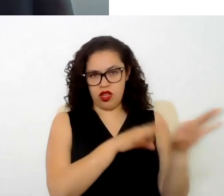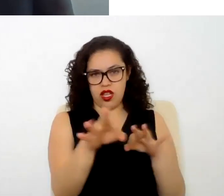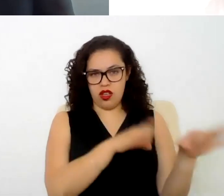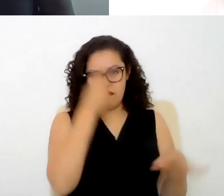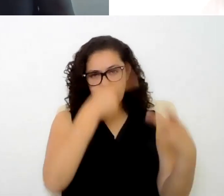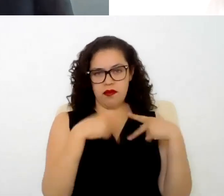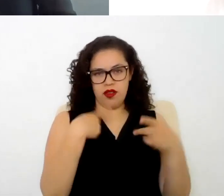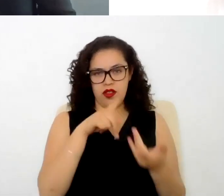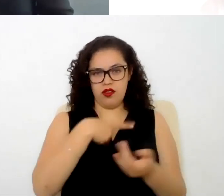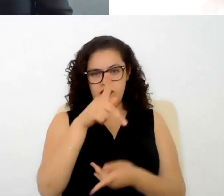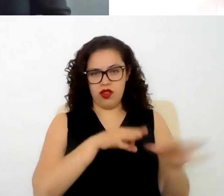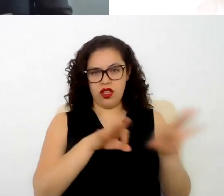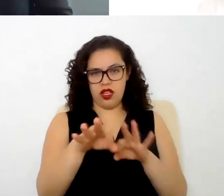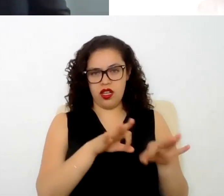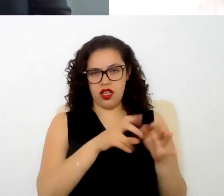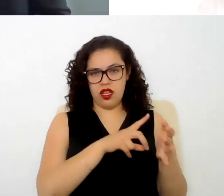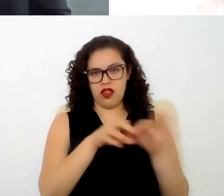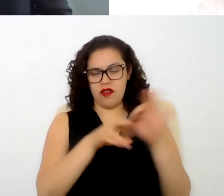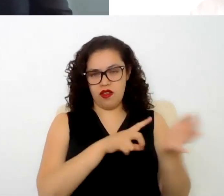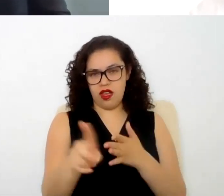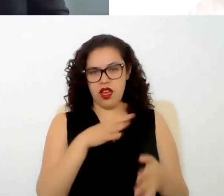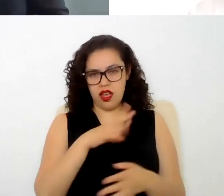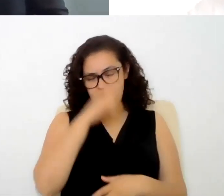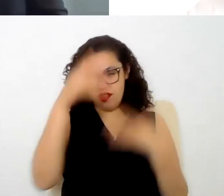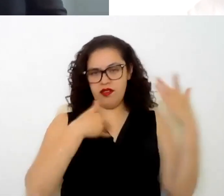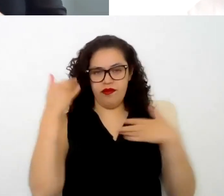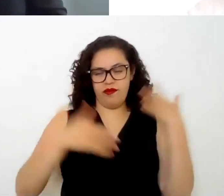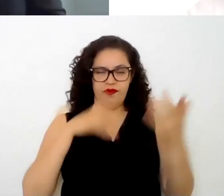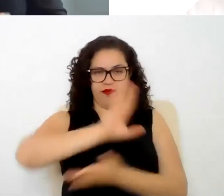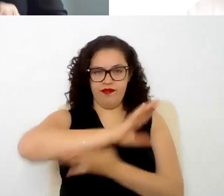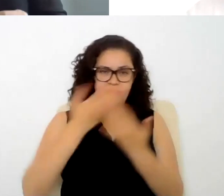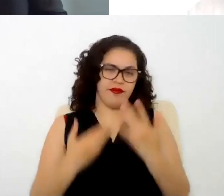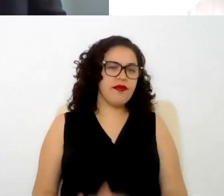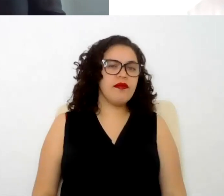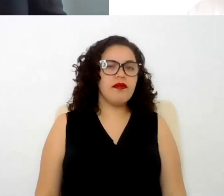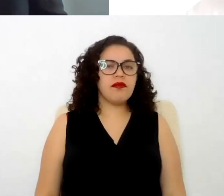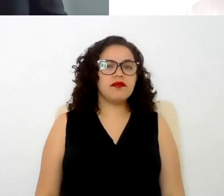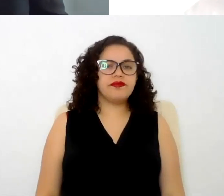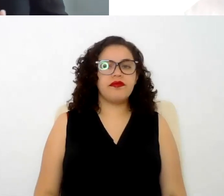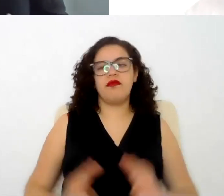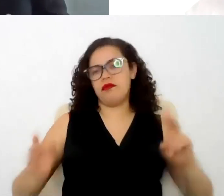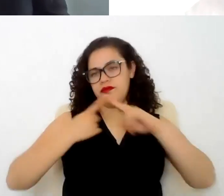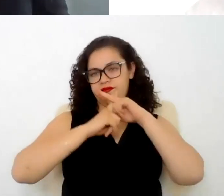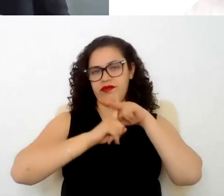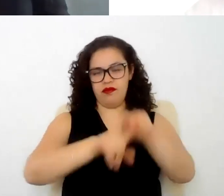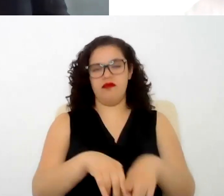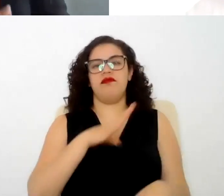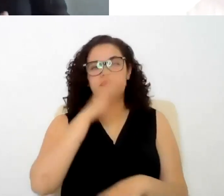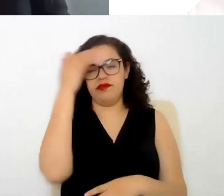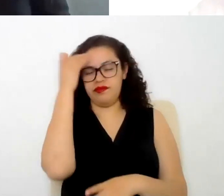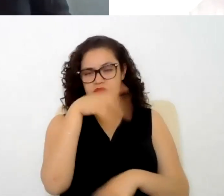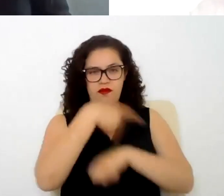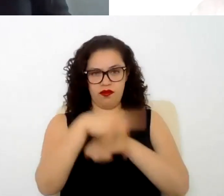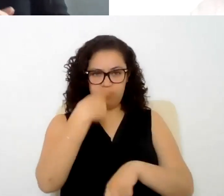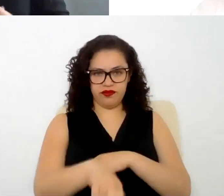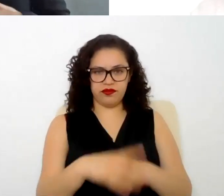trabajador por virtud de la celebración de contratos entonces esto o sea de entrada ya nos pone como en un peligro ¿no? en